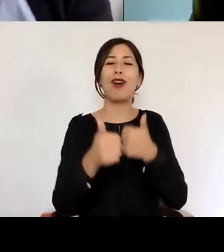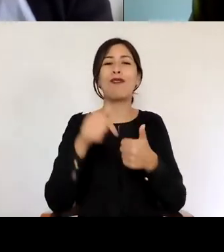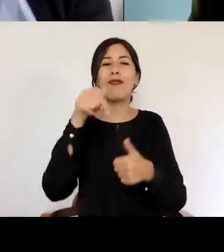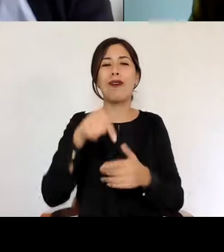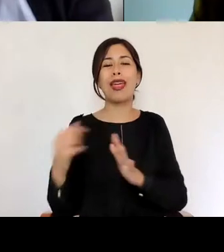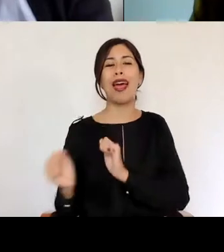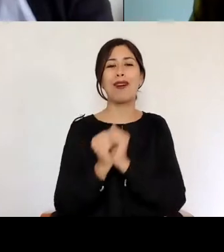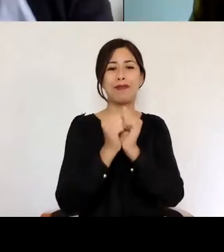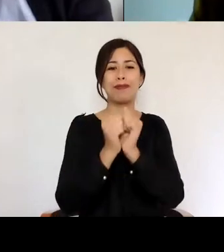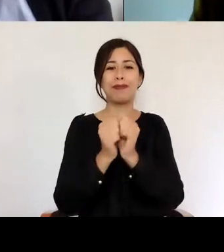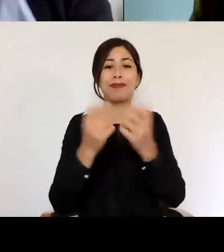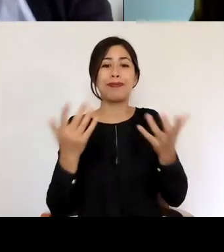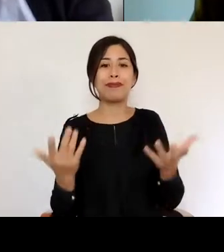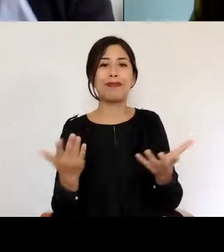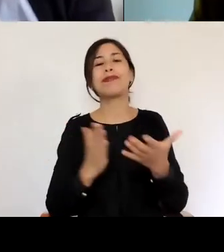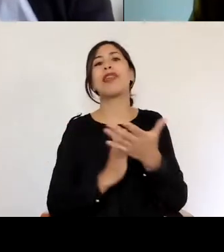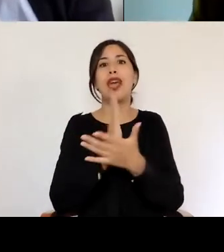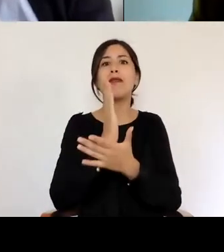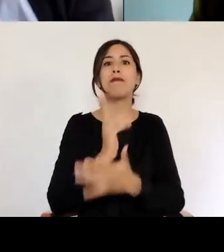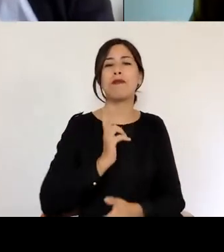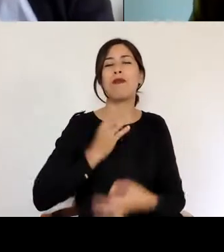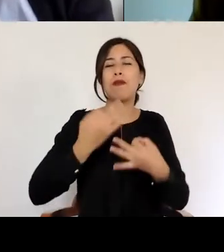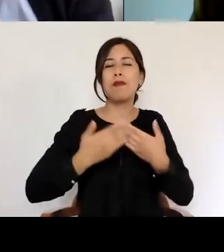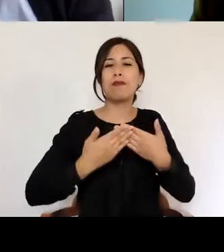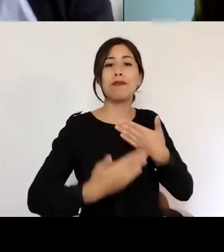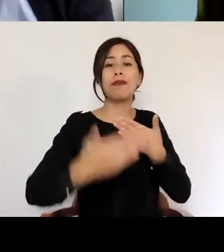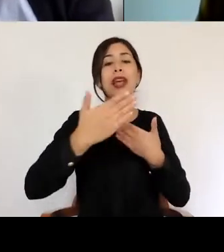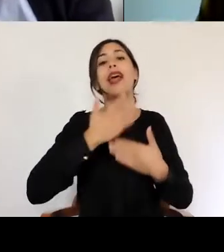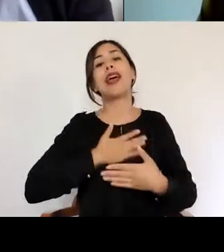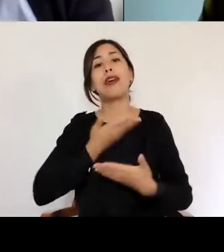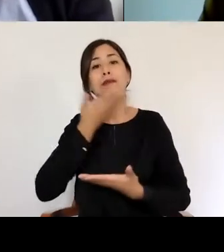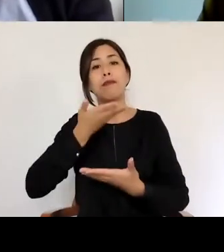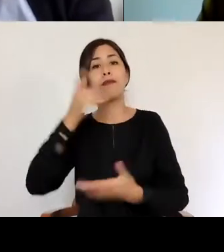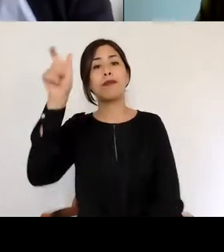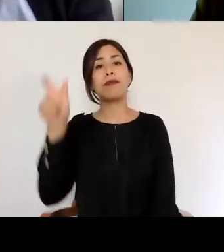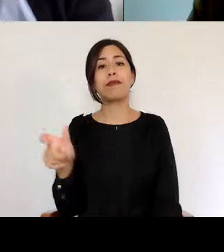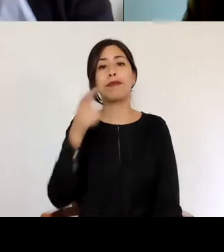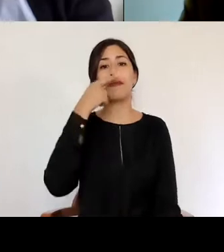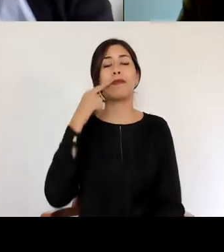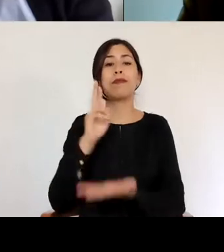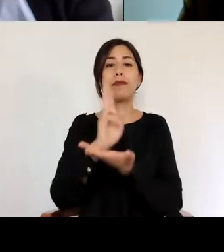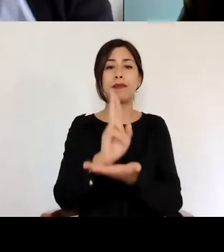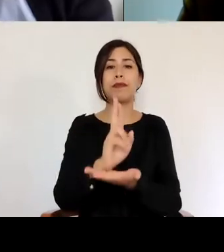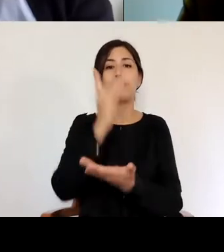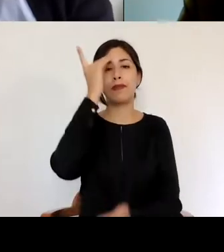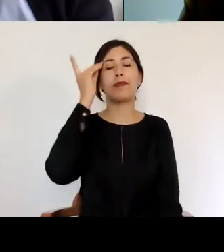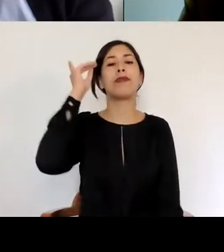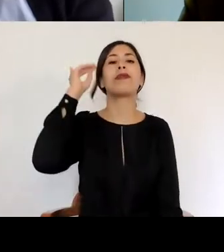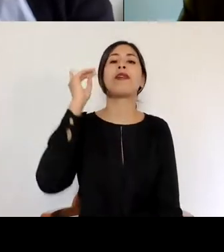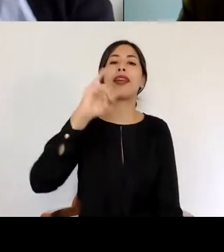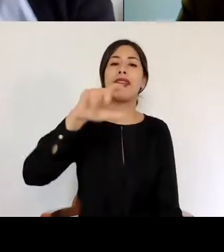inicio formalmente a esta ceremonia, quiero dar la palabra al rector de nuestra universidad, el doctor Ignacio Sánchez.